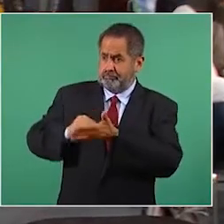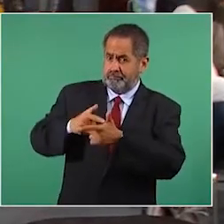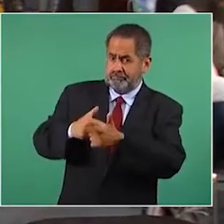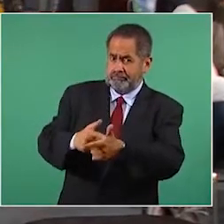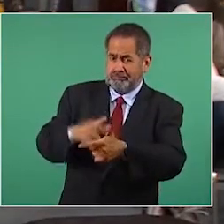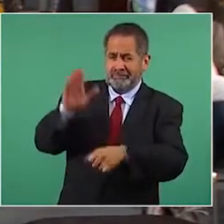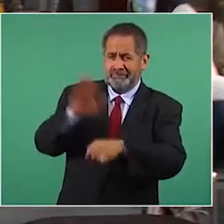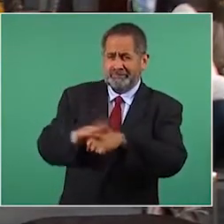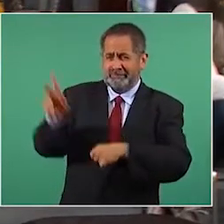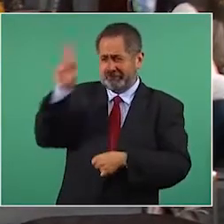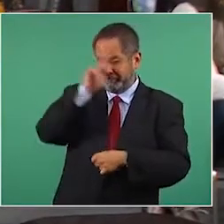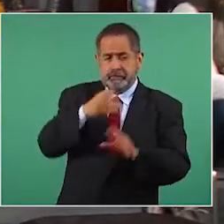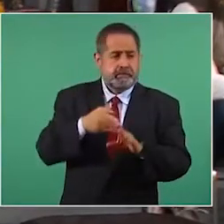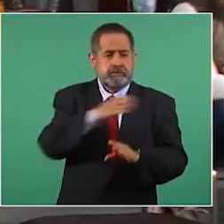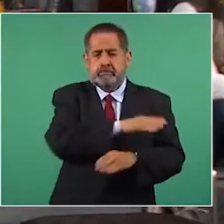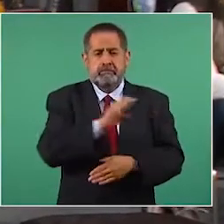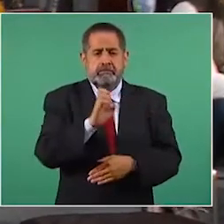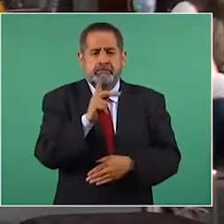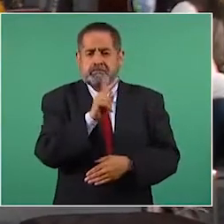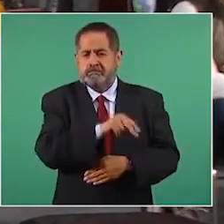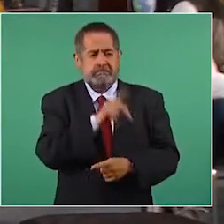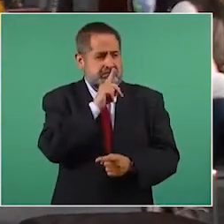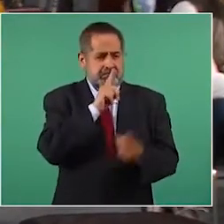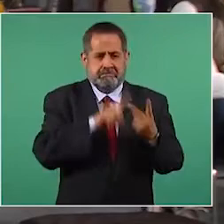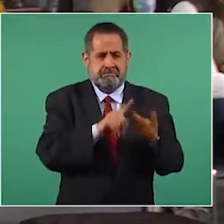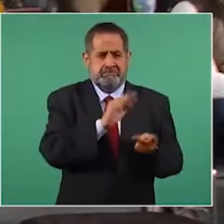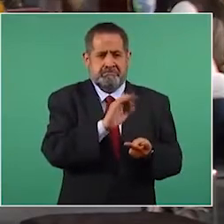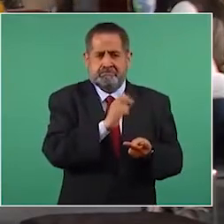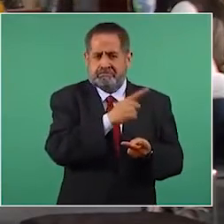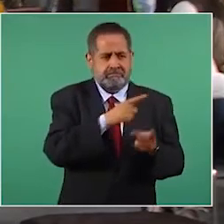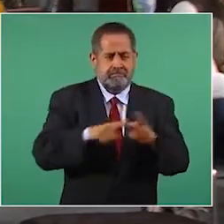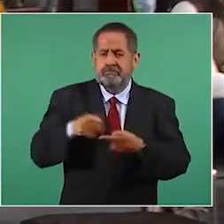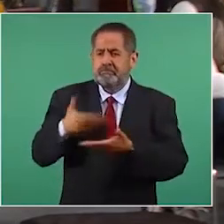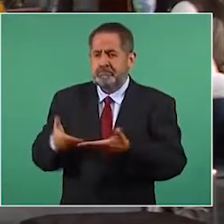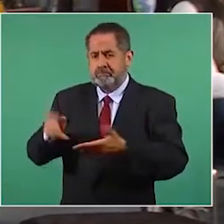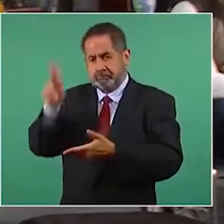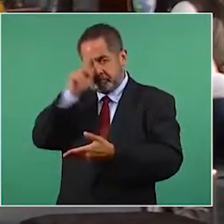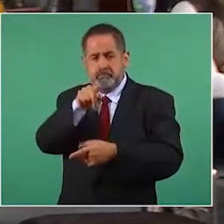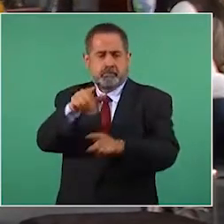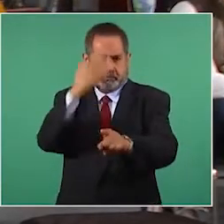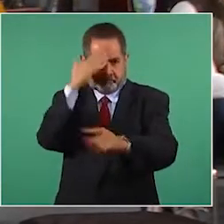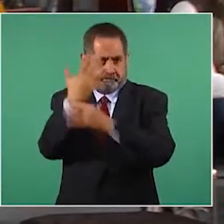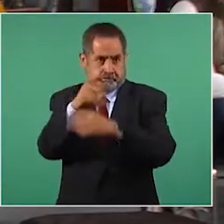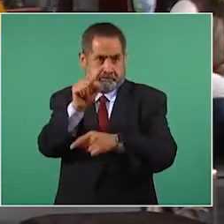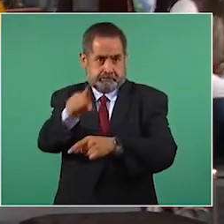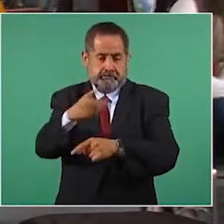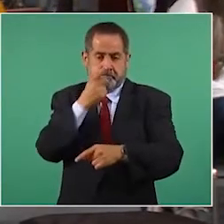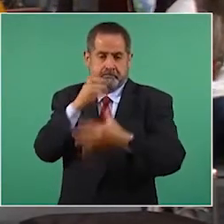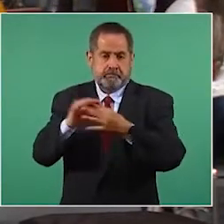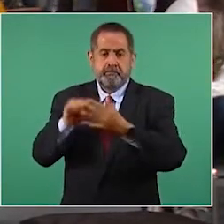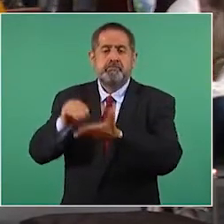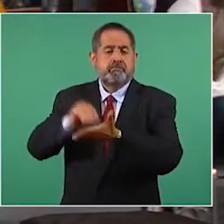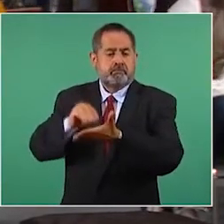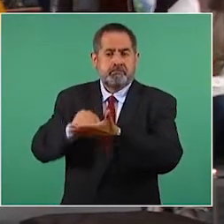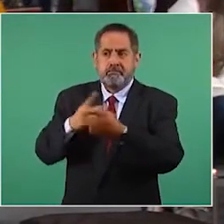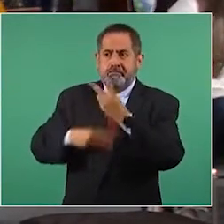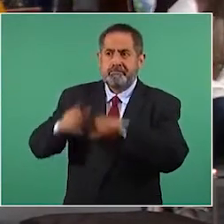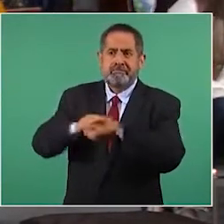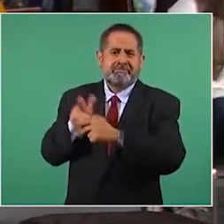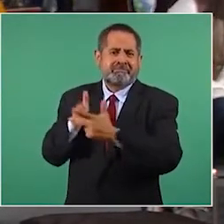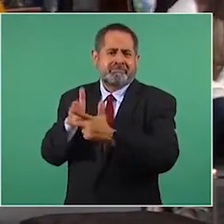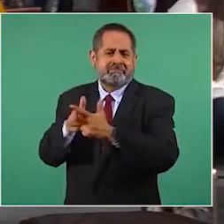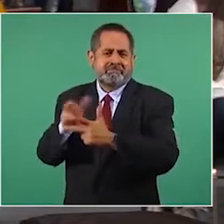haber más muertos que con Peña Nieto y que con Calderón. Los feminicidios, usted lo sabe, lo dijo la semana pasada, siguen en aumento respecto